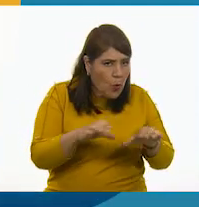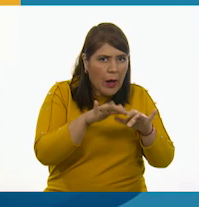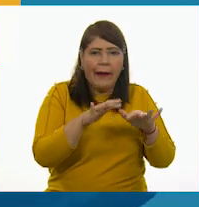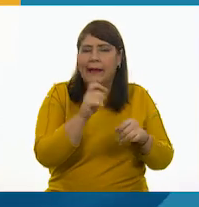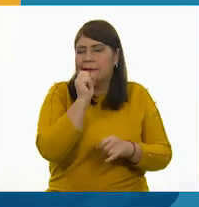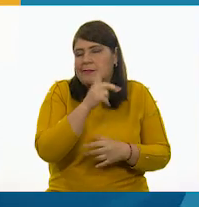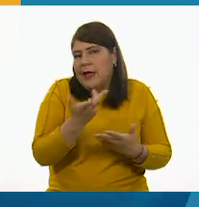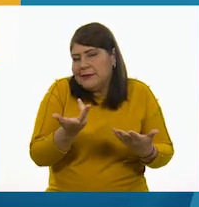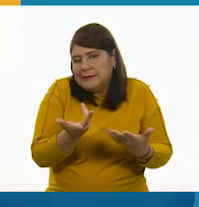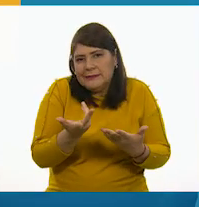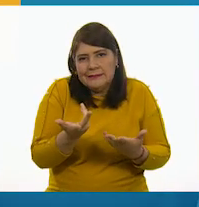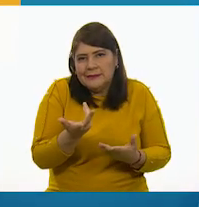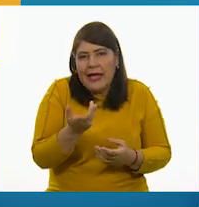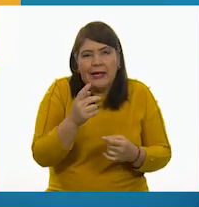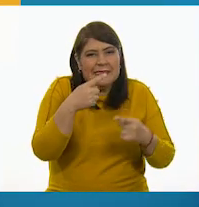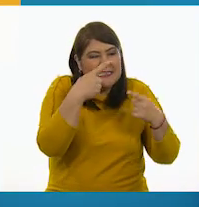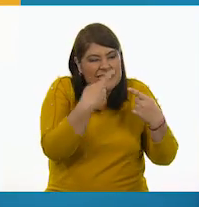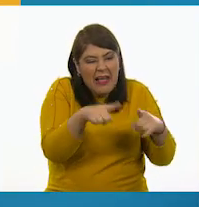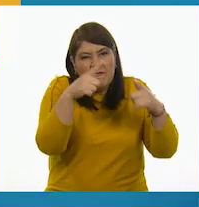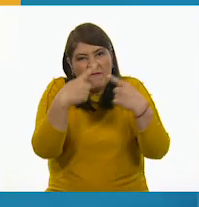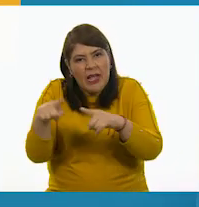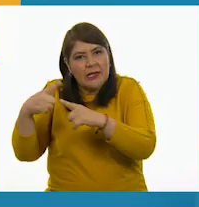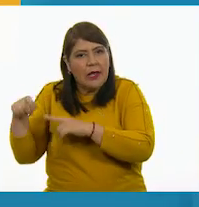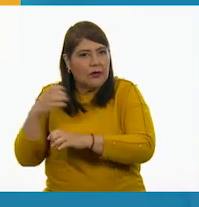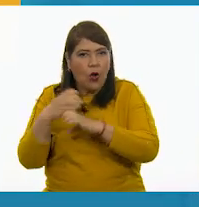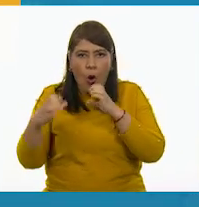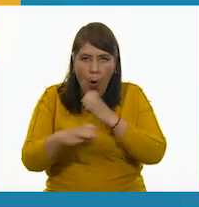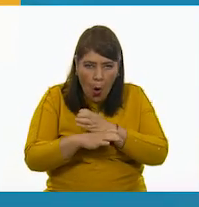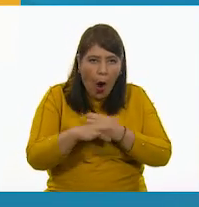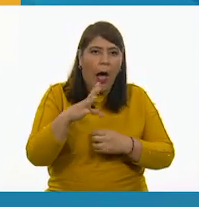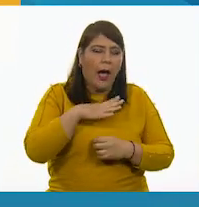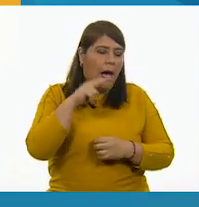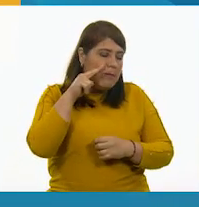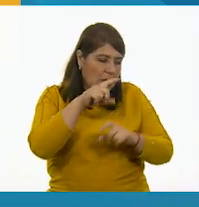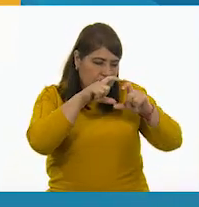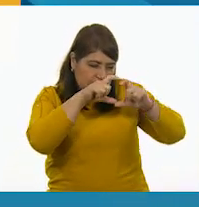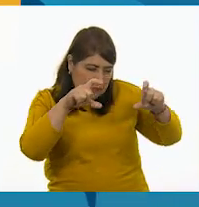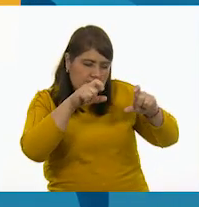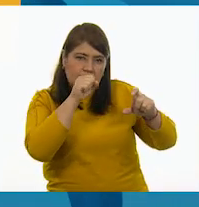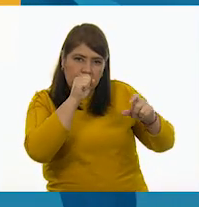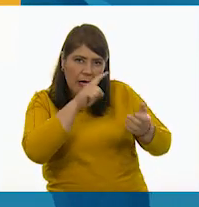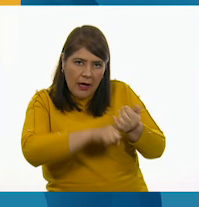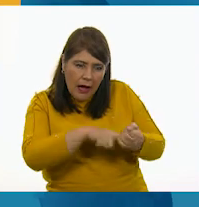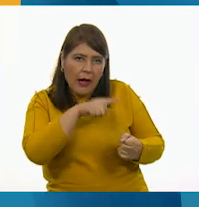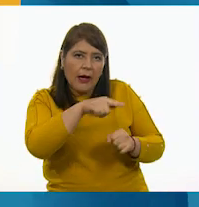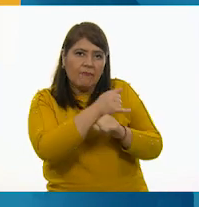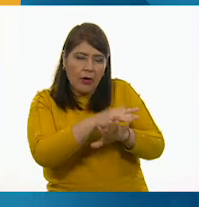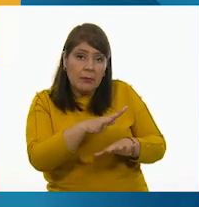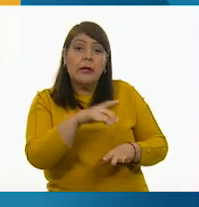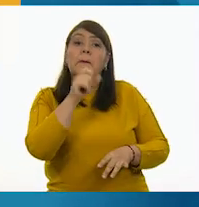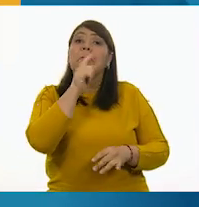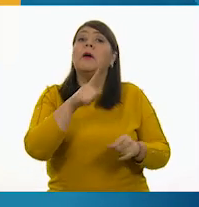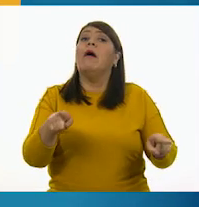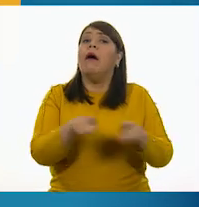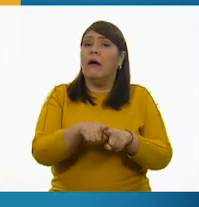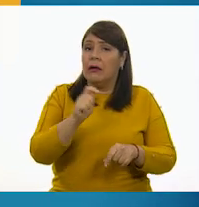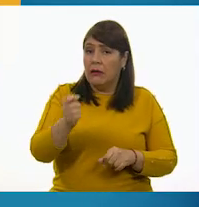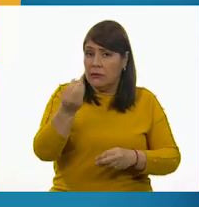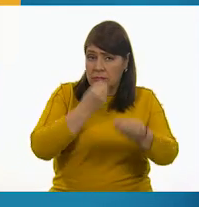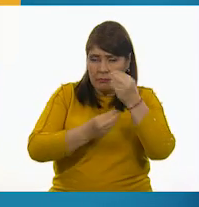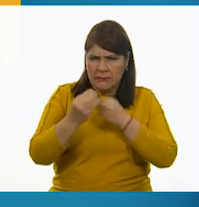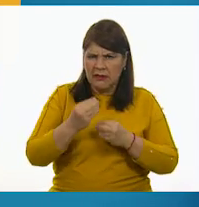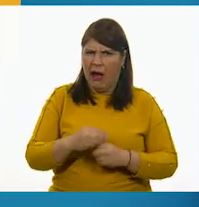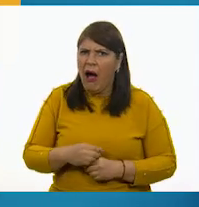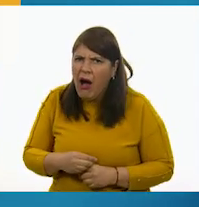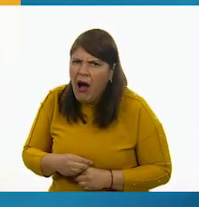en prácticamente cualquier producto, incluido, este, pues, el área de la alimentación, ¿verdad? Ah, ¿en